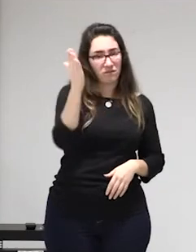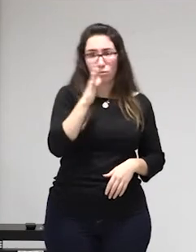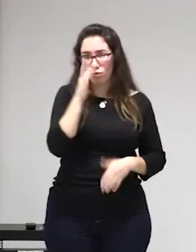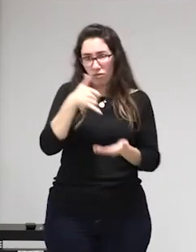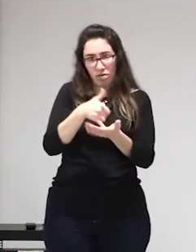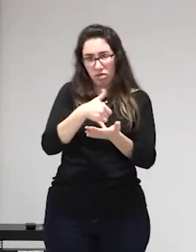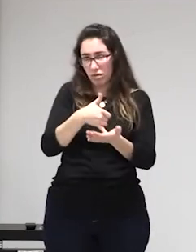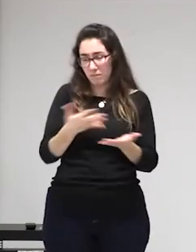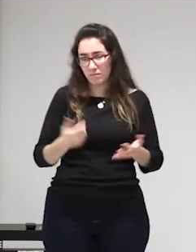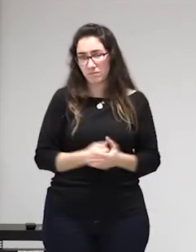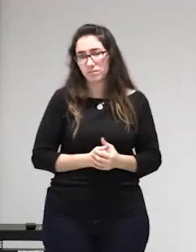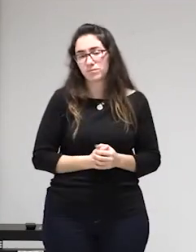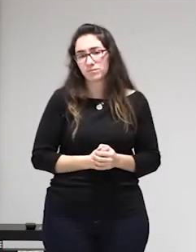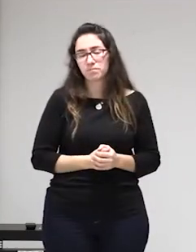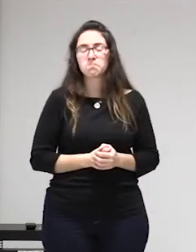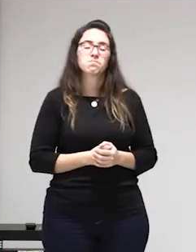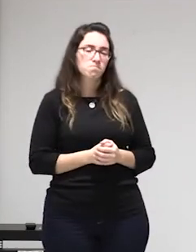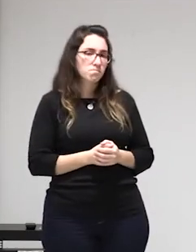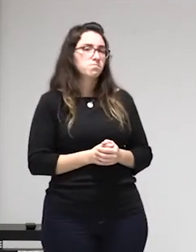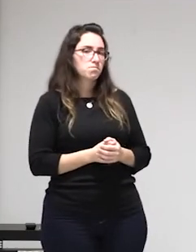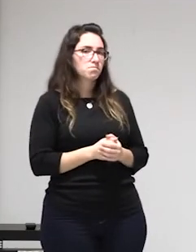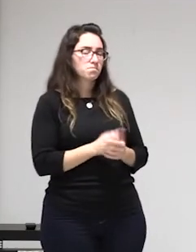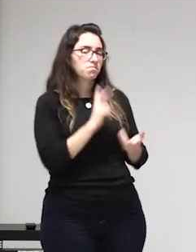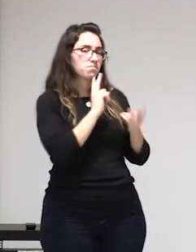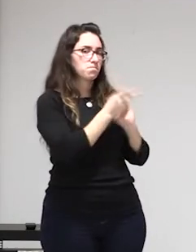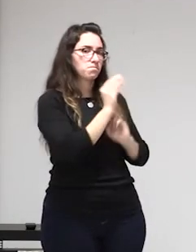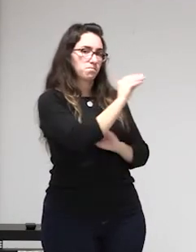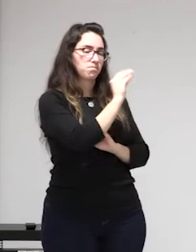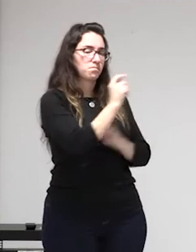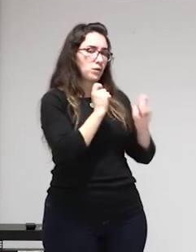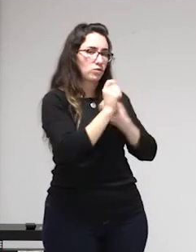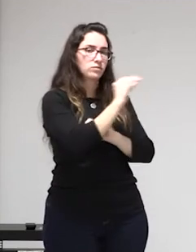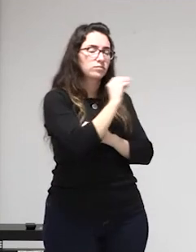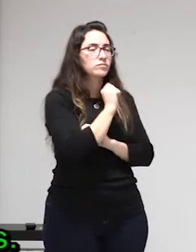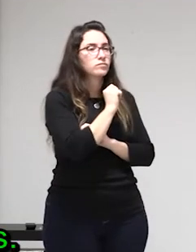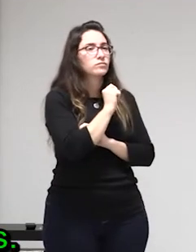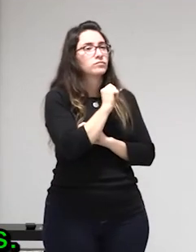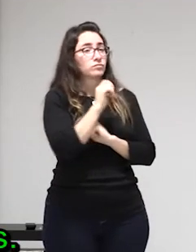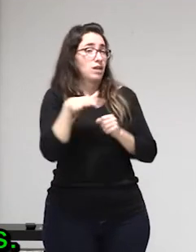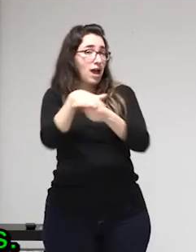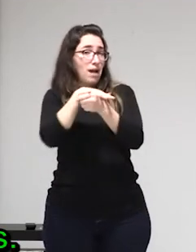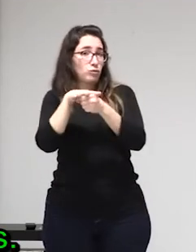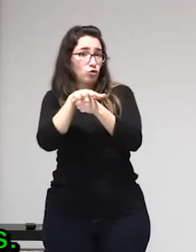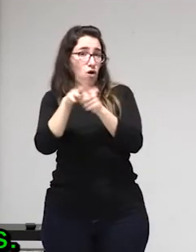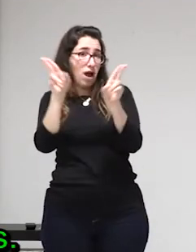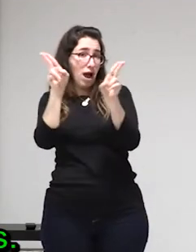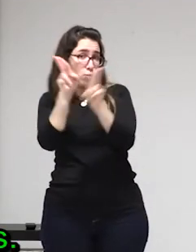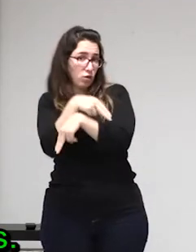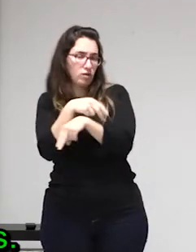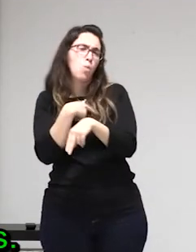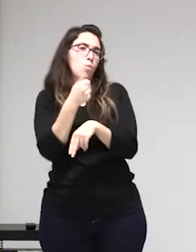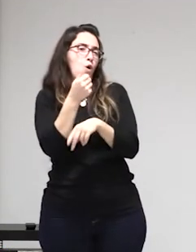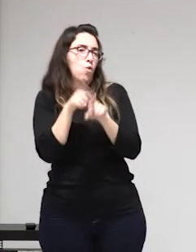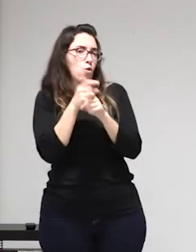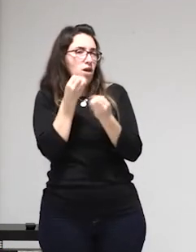contextos si que nos dan algunos espacios movimientos sociales este espacio mismo o sea poco a poco si que vamos conquistando